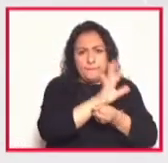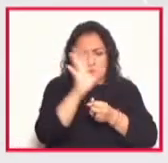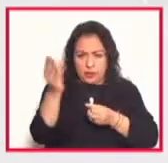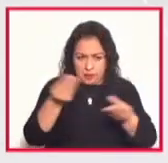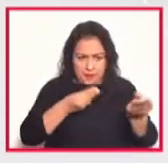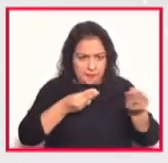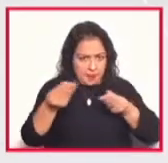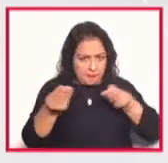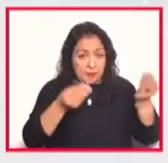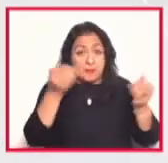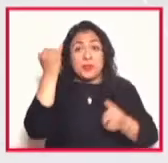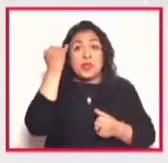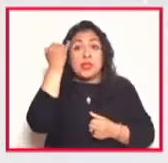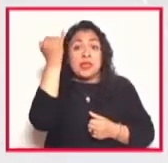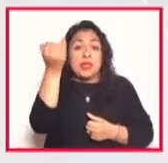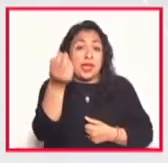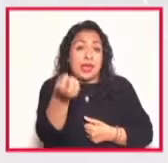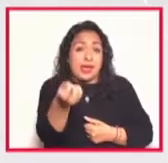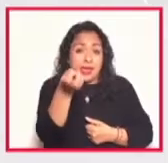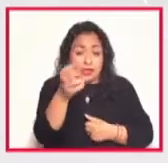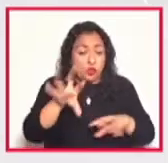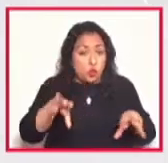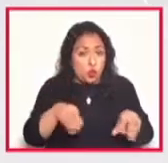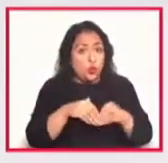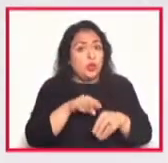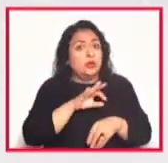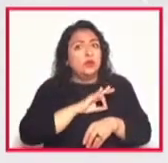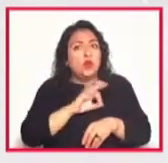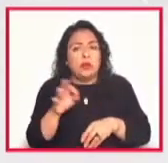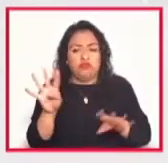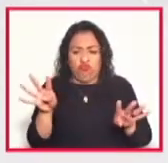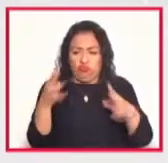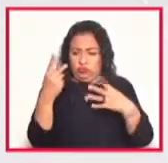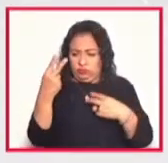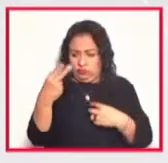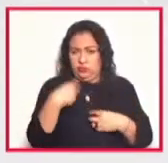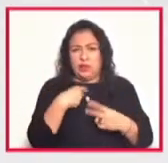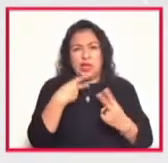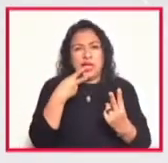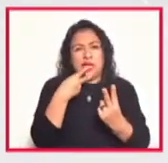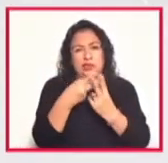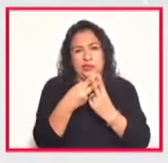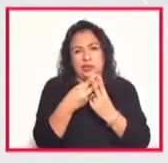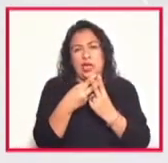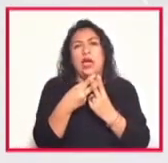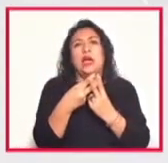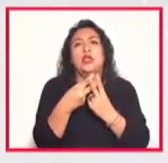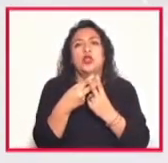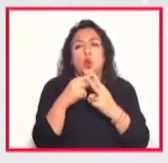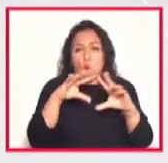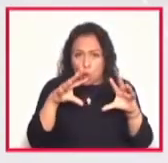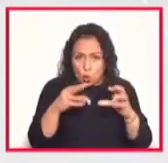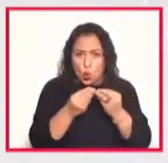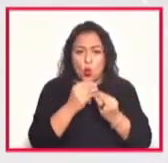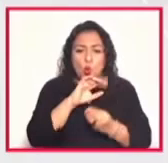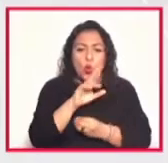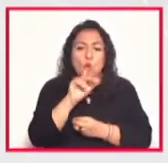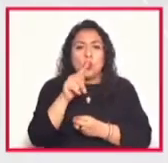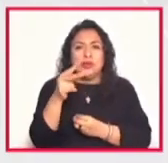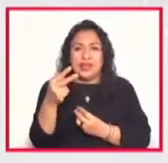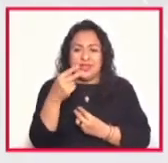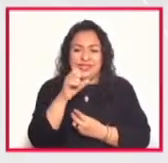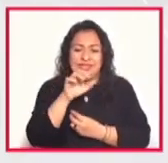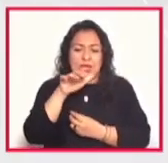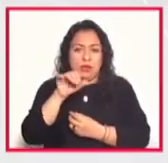Y la idea es eso que juntas podamos ser visibles nuestro hashtag del proyecto es juntas seamos visibles es nuestra llamada a la